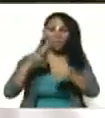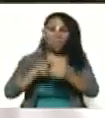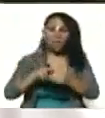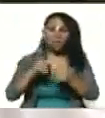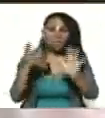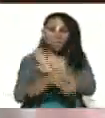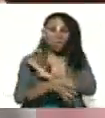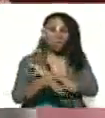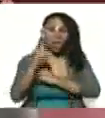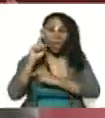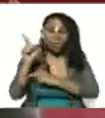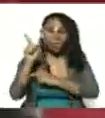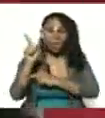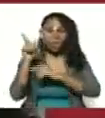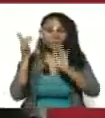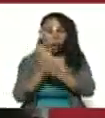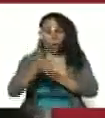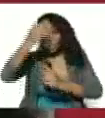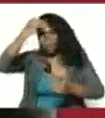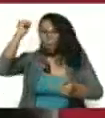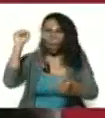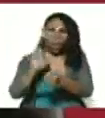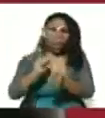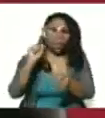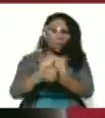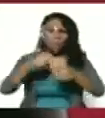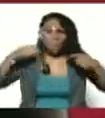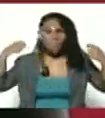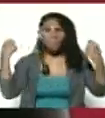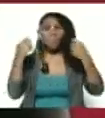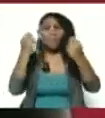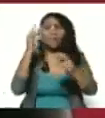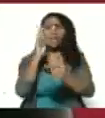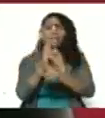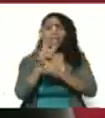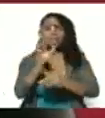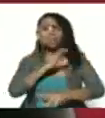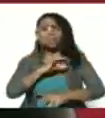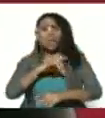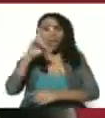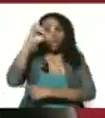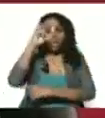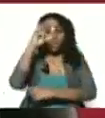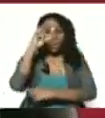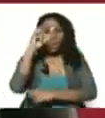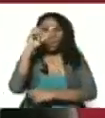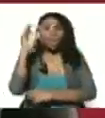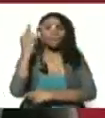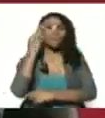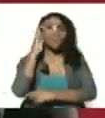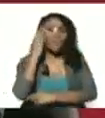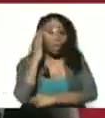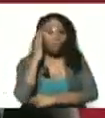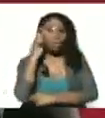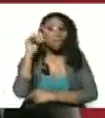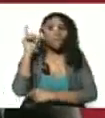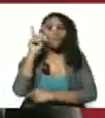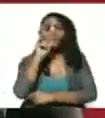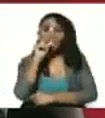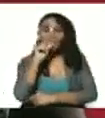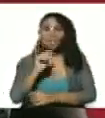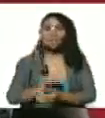viendo la brutal campaña por redes sociales, por Instagram, por Facebook, por Twitter.